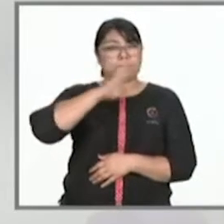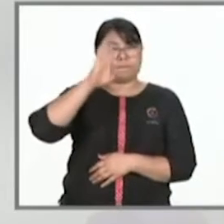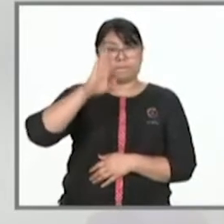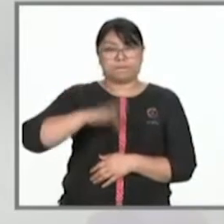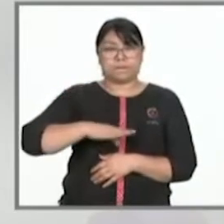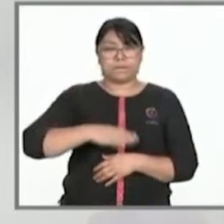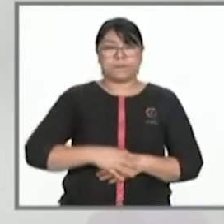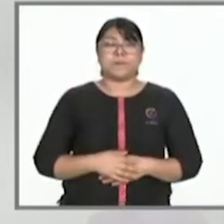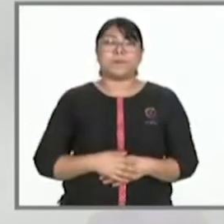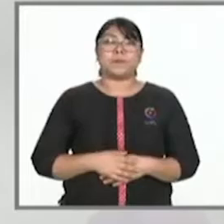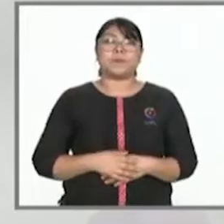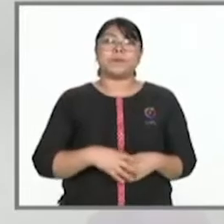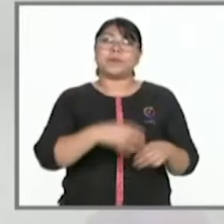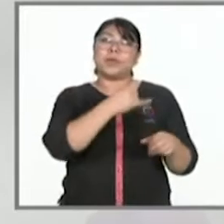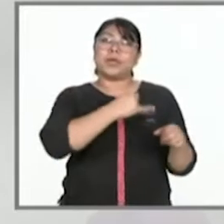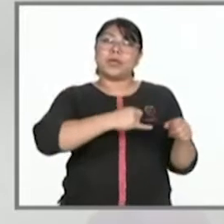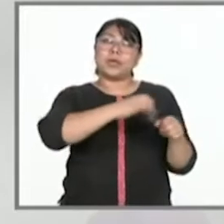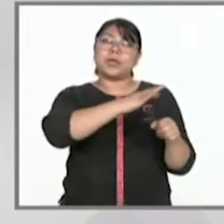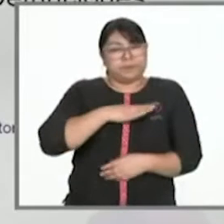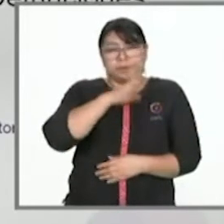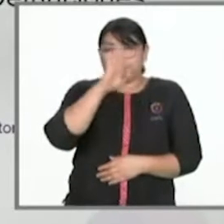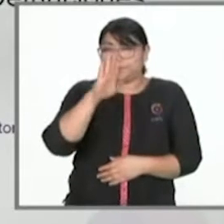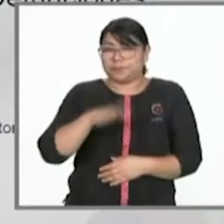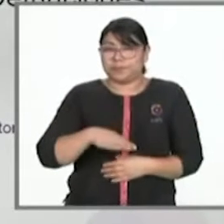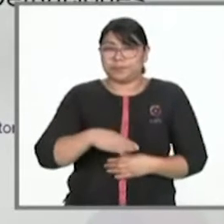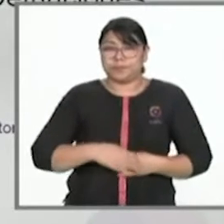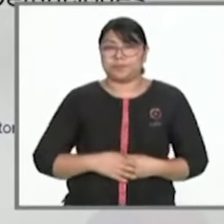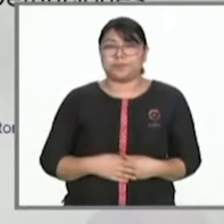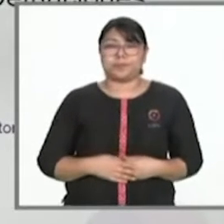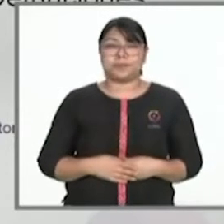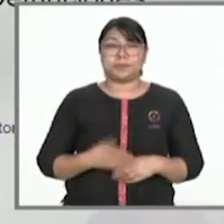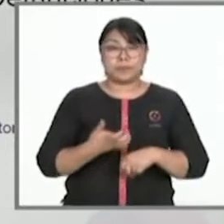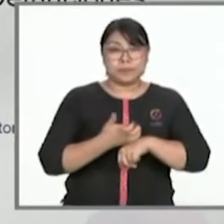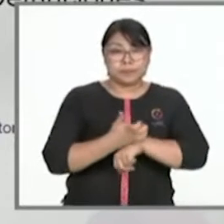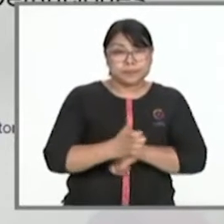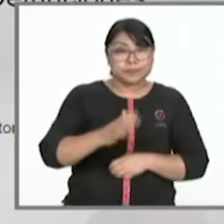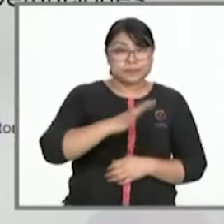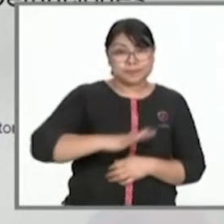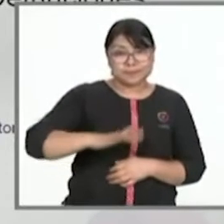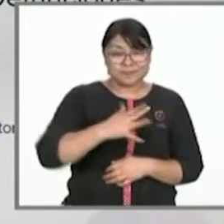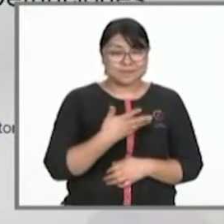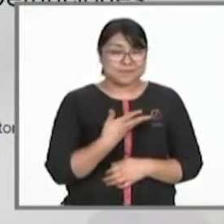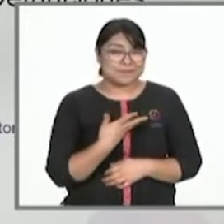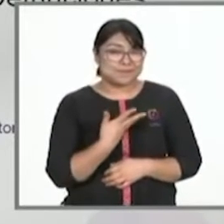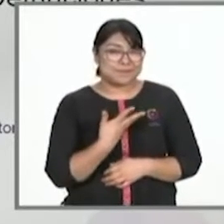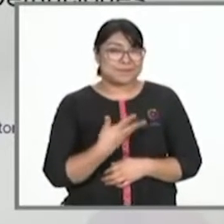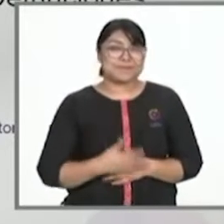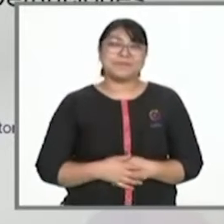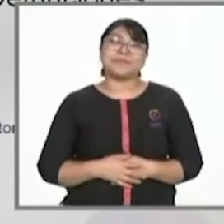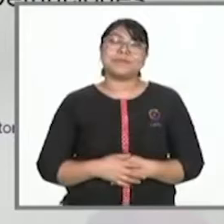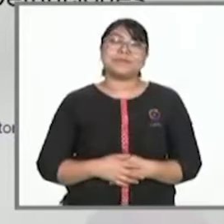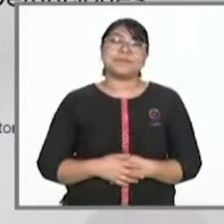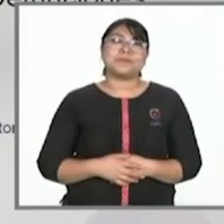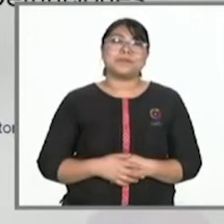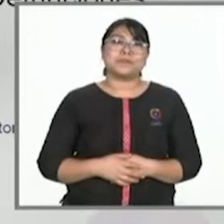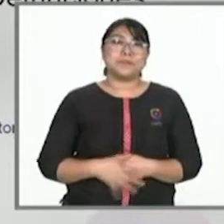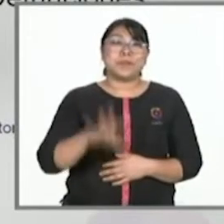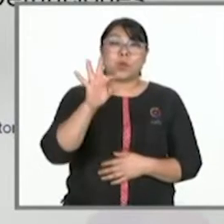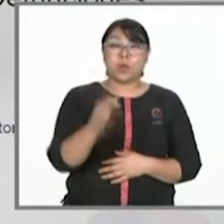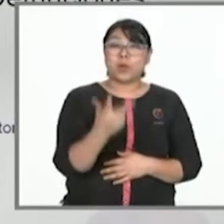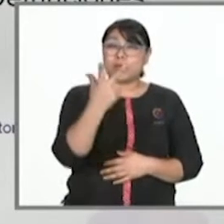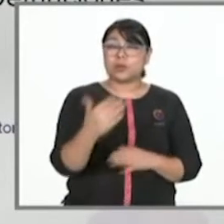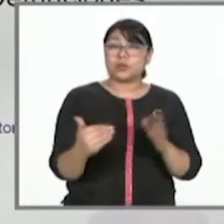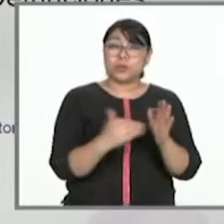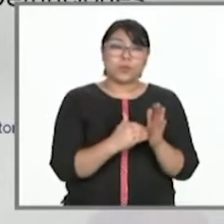.536 están como sospechosos. En el panorama estatal tenemos un total de casos notificados de 48